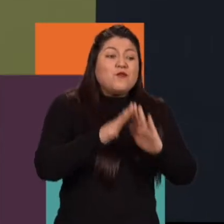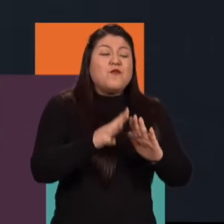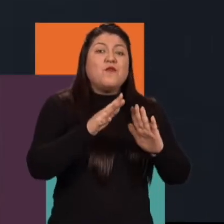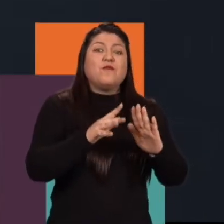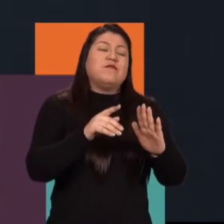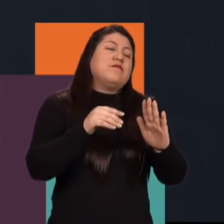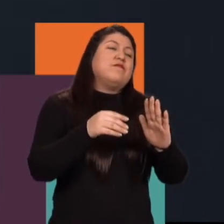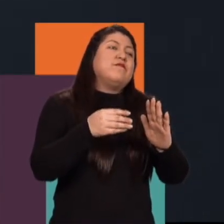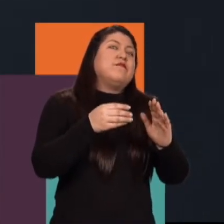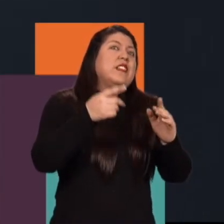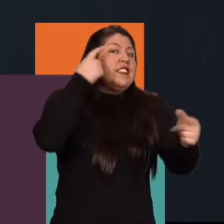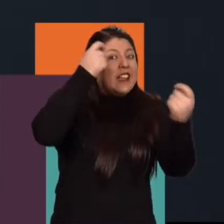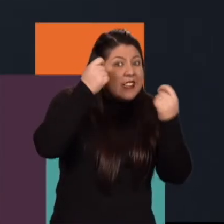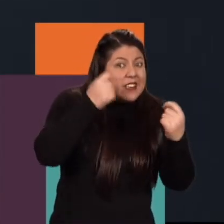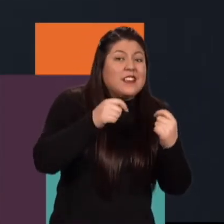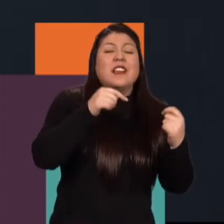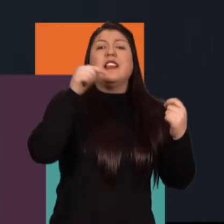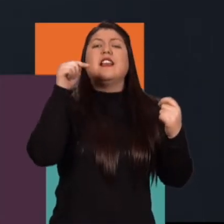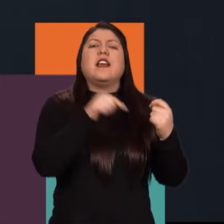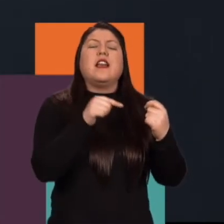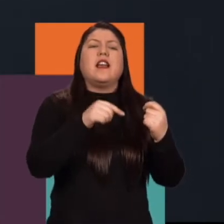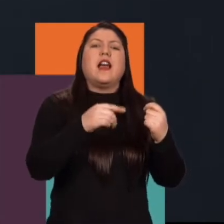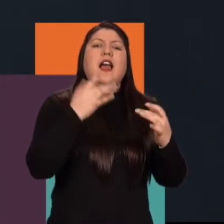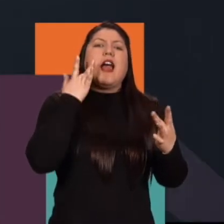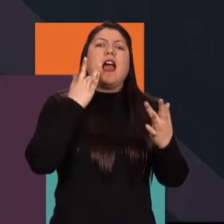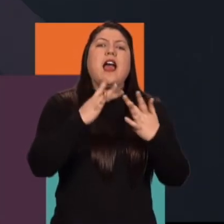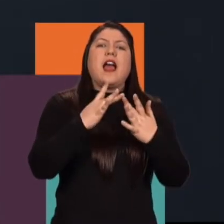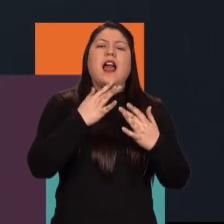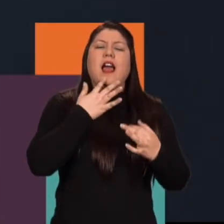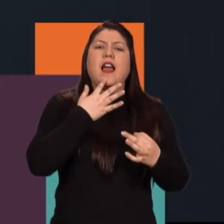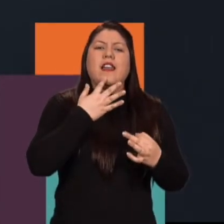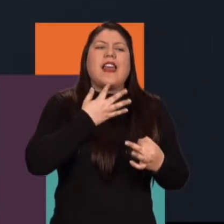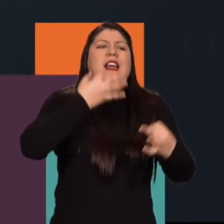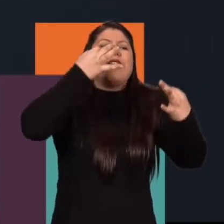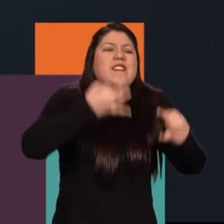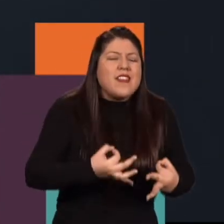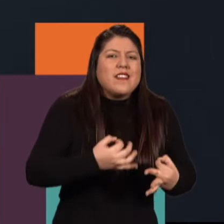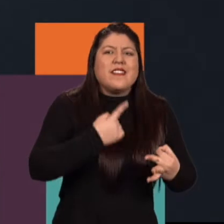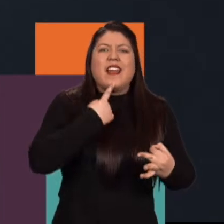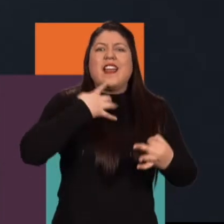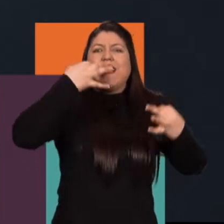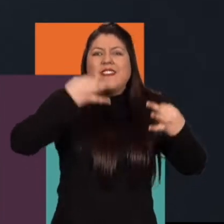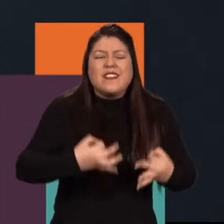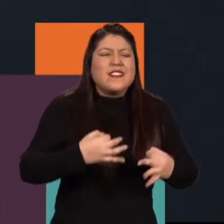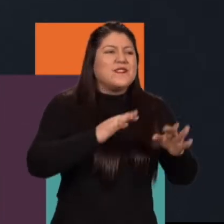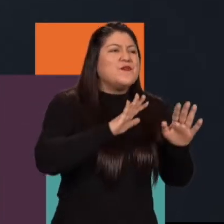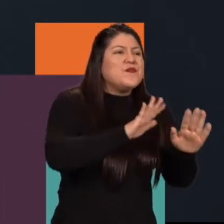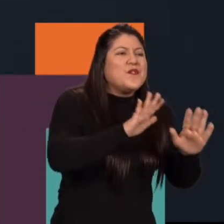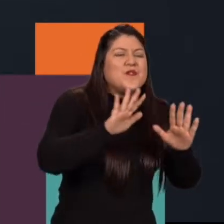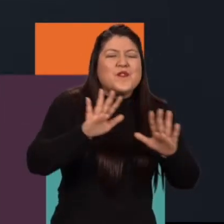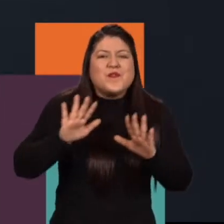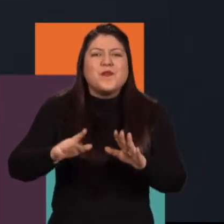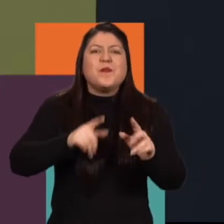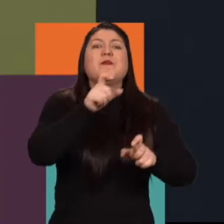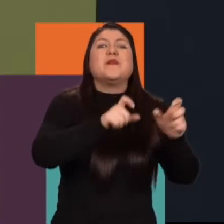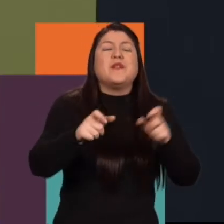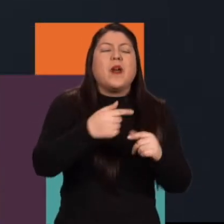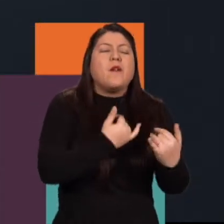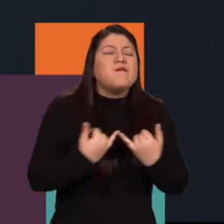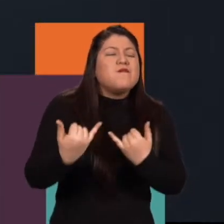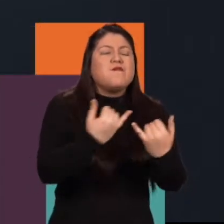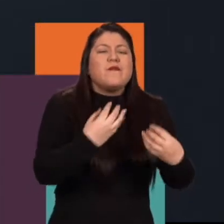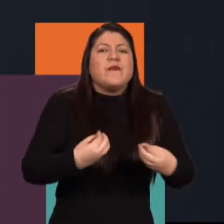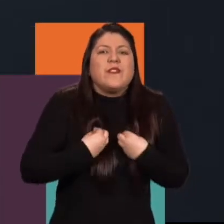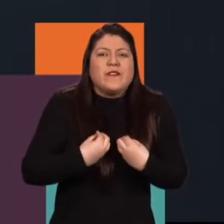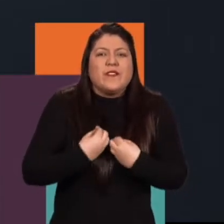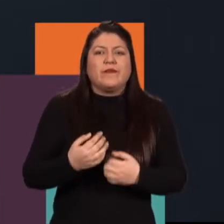permitido, creo yo, ha sido conectar mucho más las narraciones con la voz real de las personas que viven en esa región.